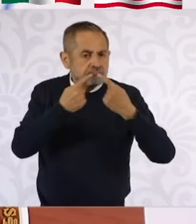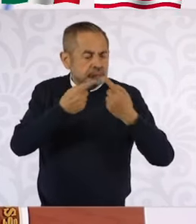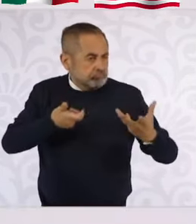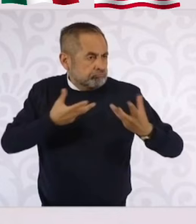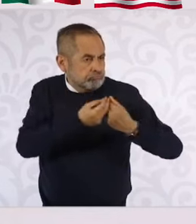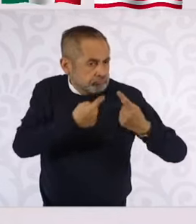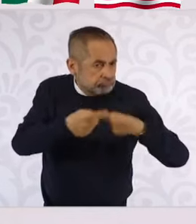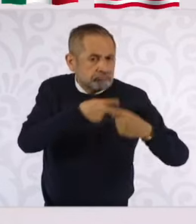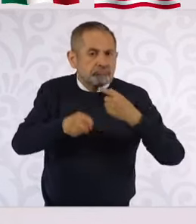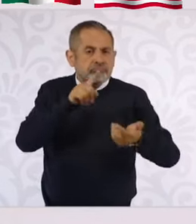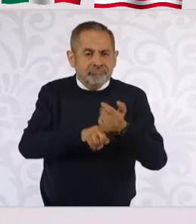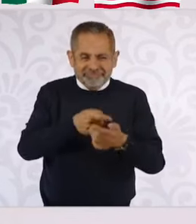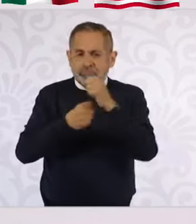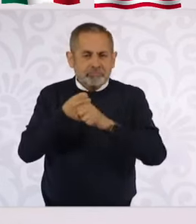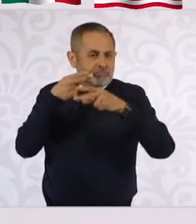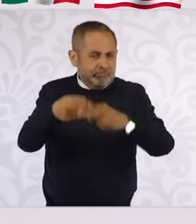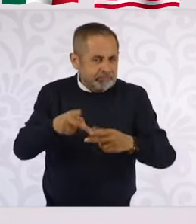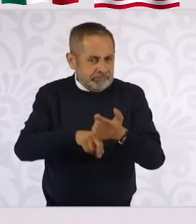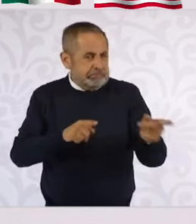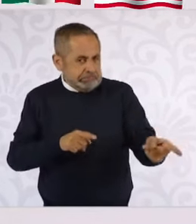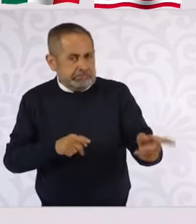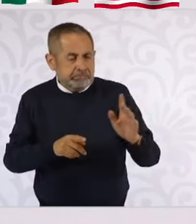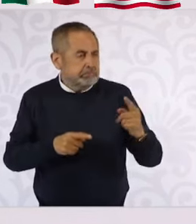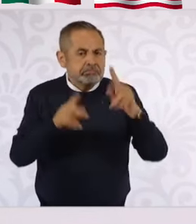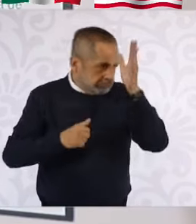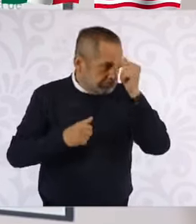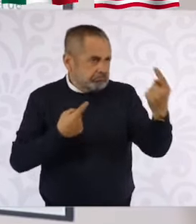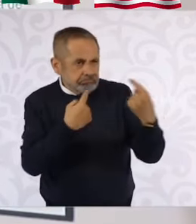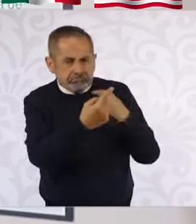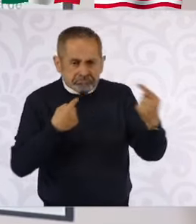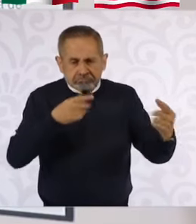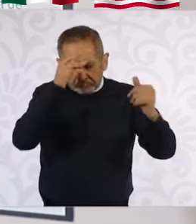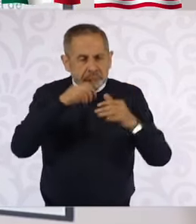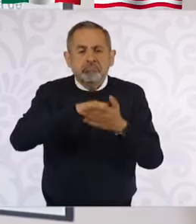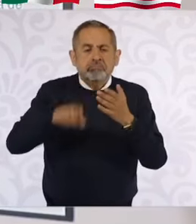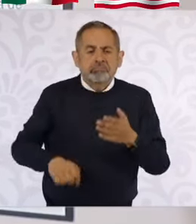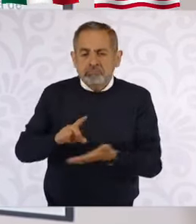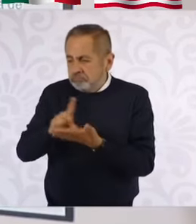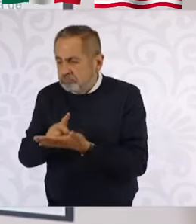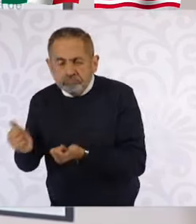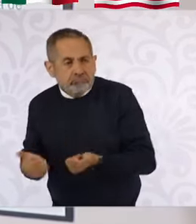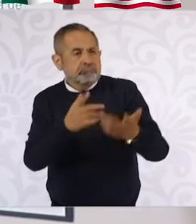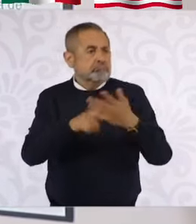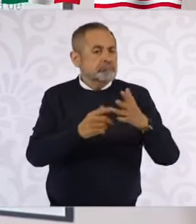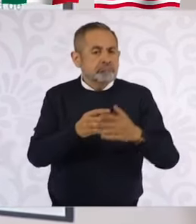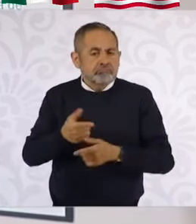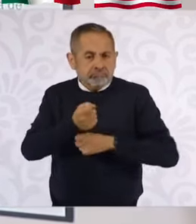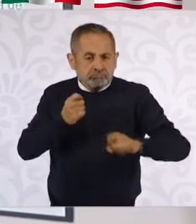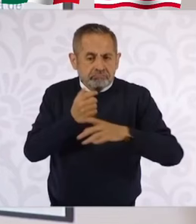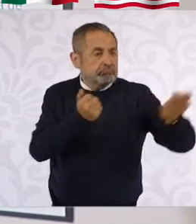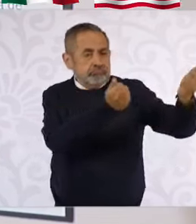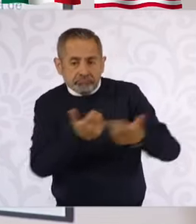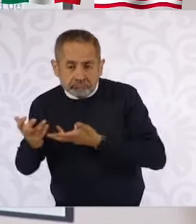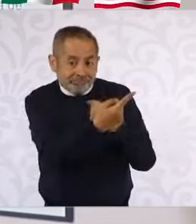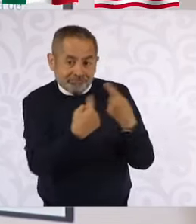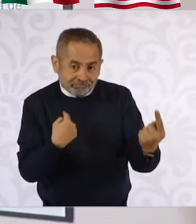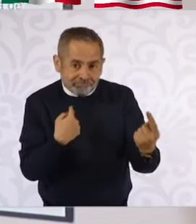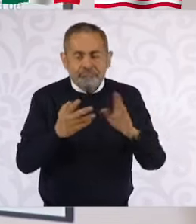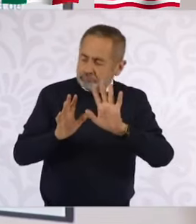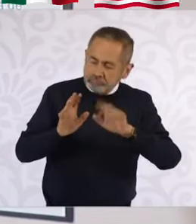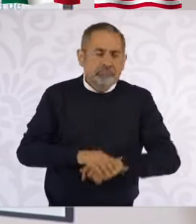llamaron el diálogo bicentenario, en distintos temas, tráfico de drogas, tráfico de armas, porque es de un lado y del otro,